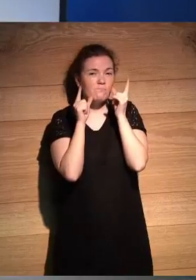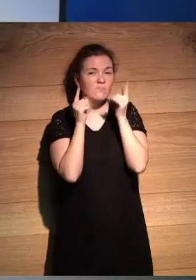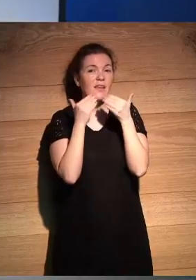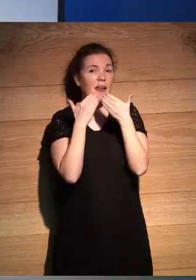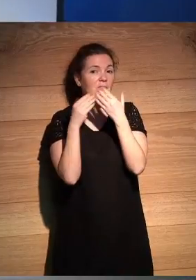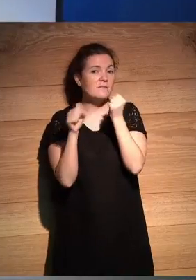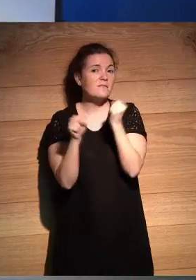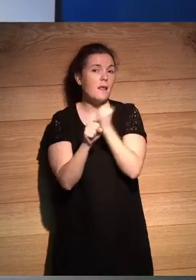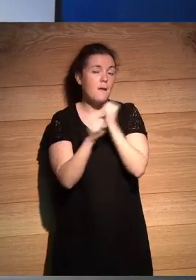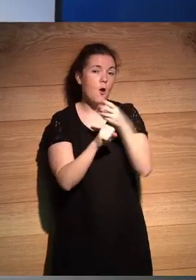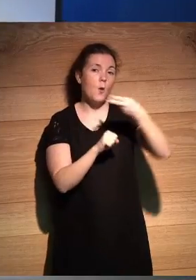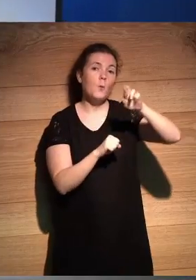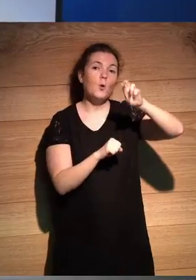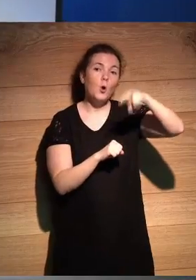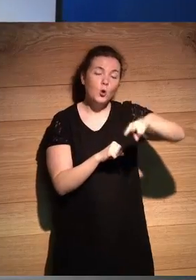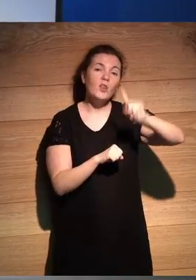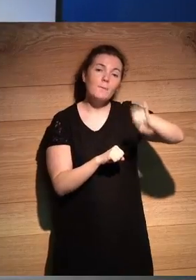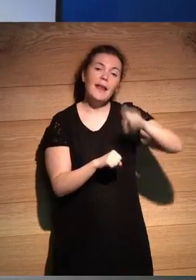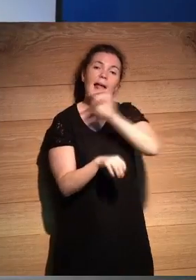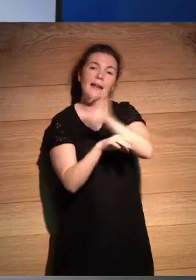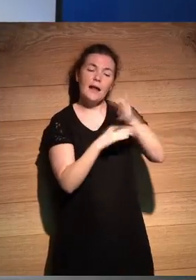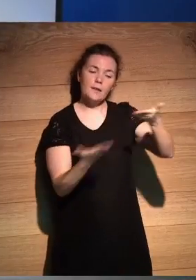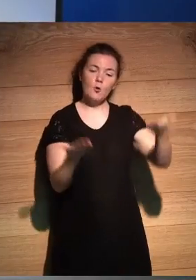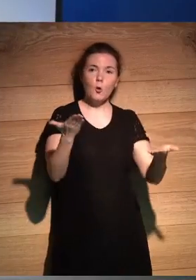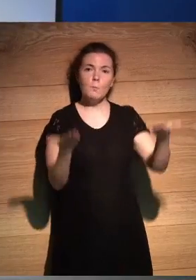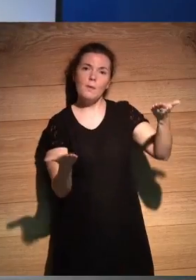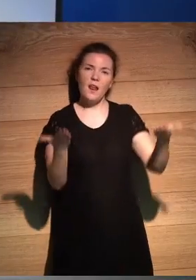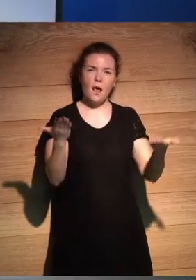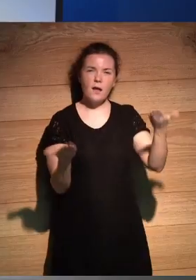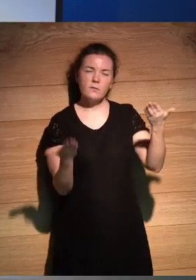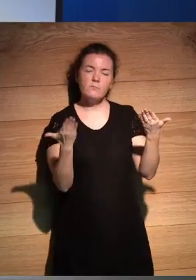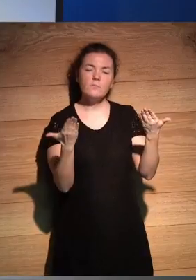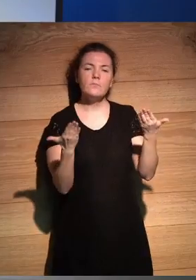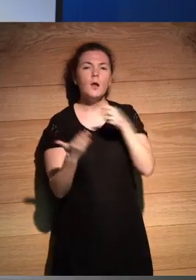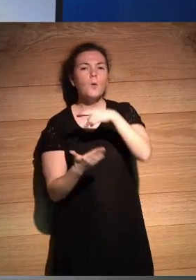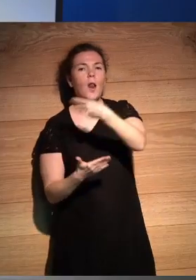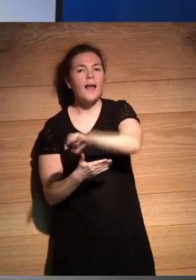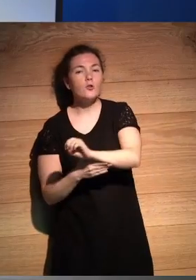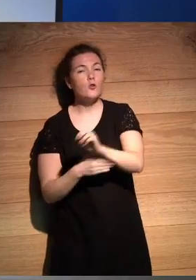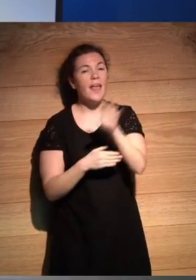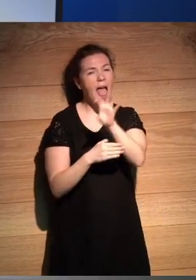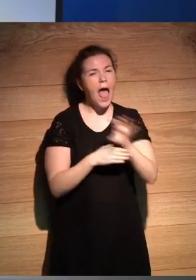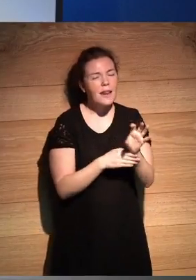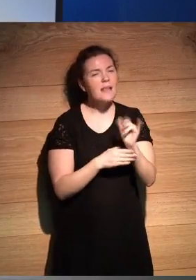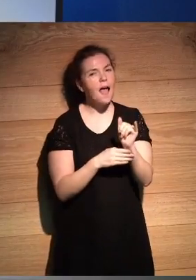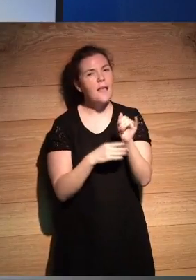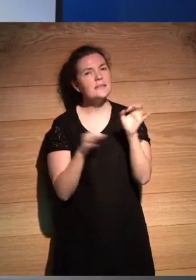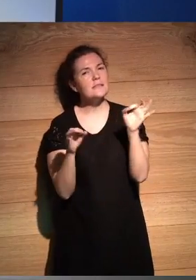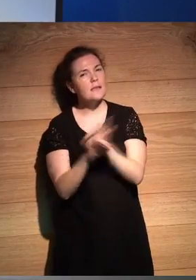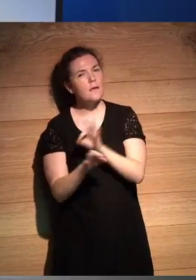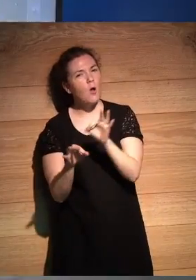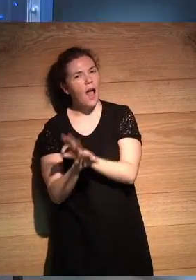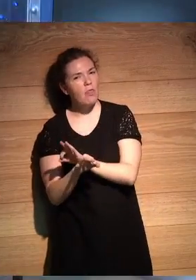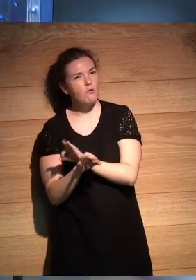del trabajo también de Bruno y de la comparativa con las cartas, que Bolaño y el Atlas se equivocan en los